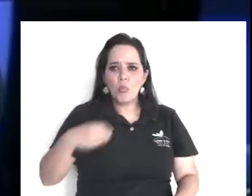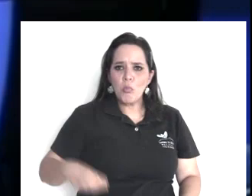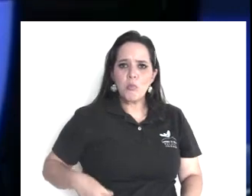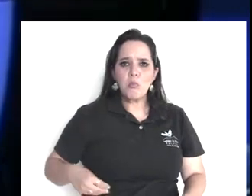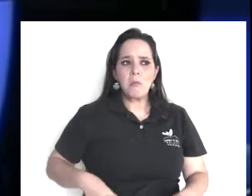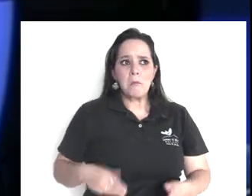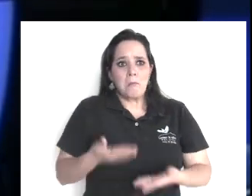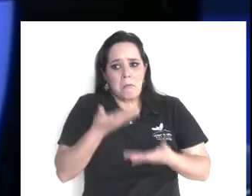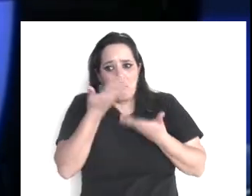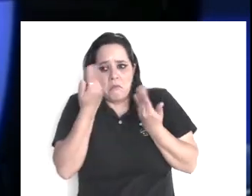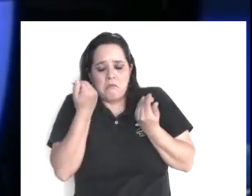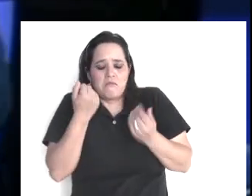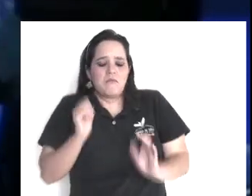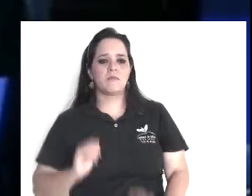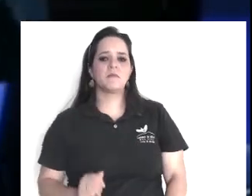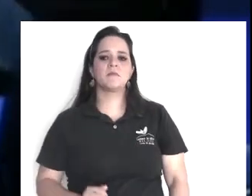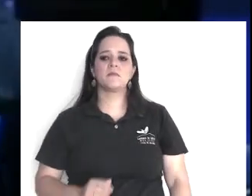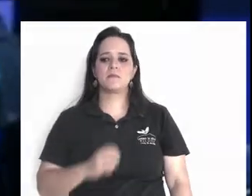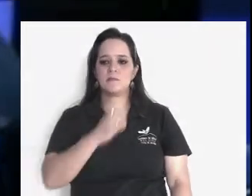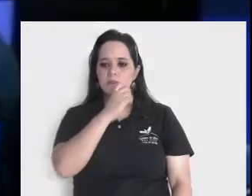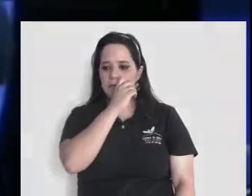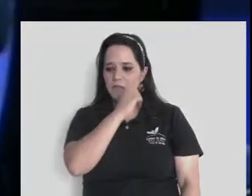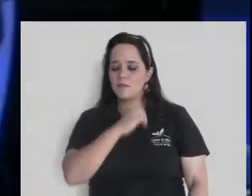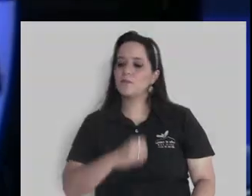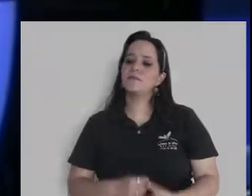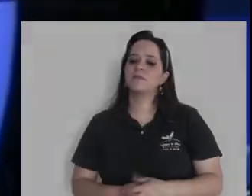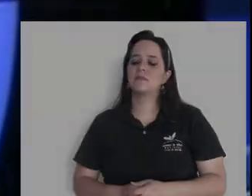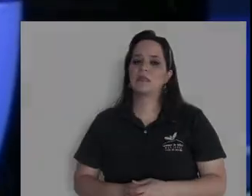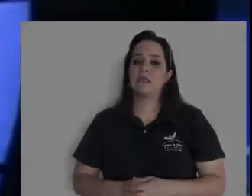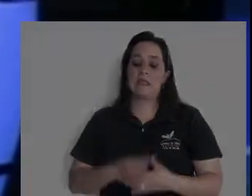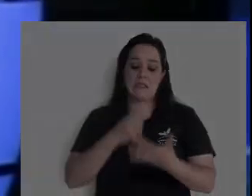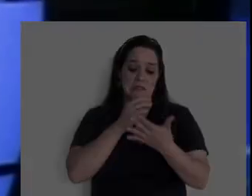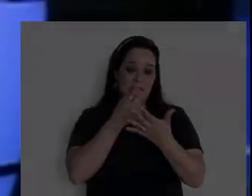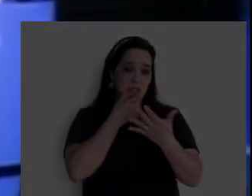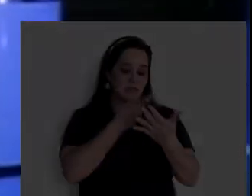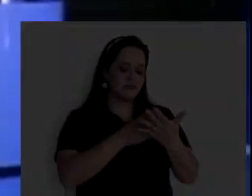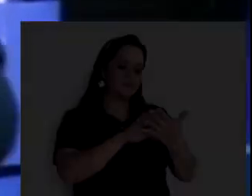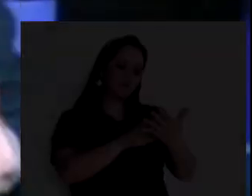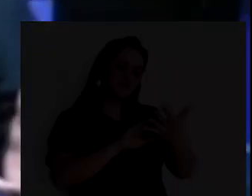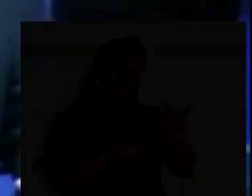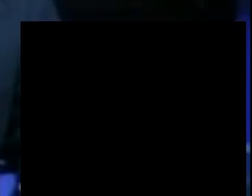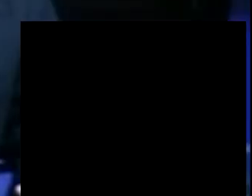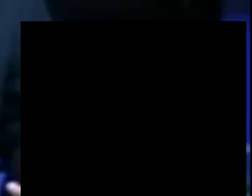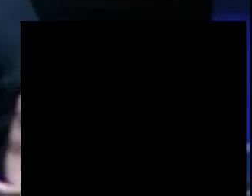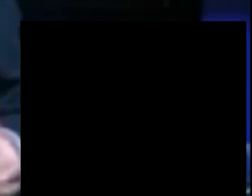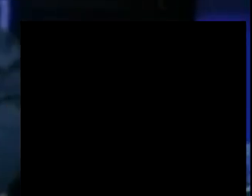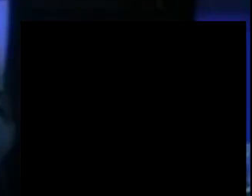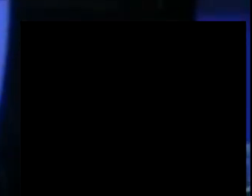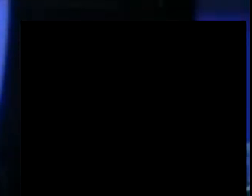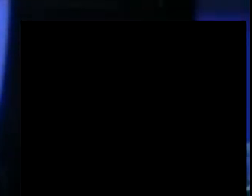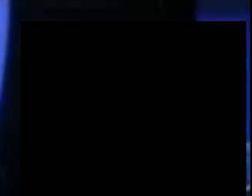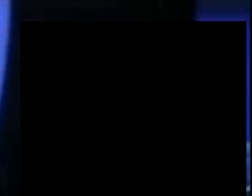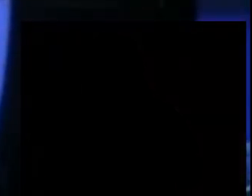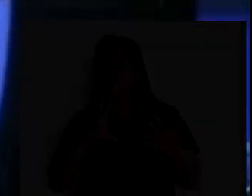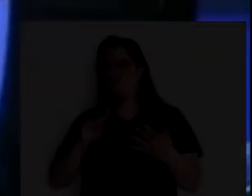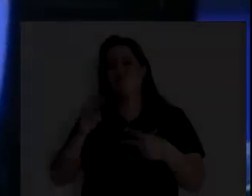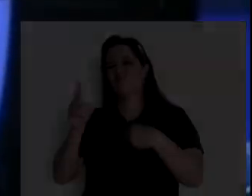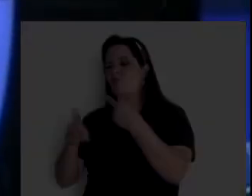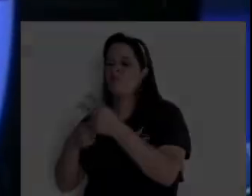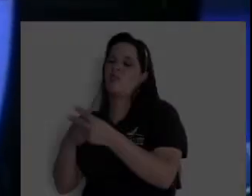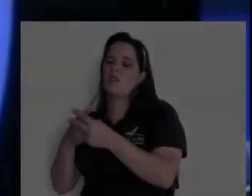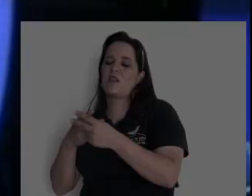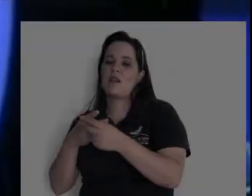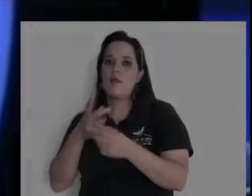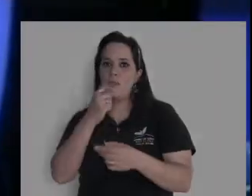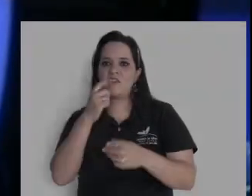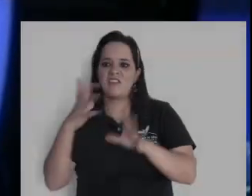enviaremos a, a la policía, pues, para que lo arreste, y lo haga presentar, los acusados,